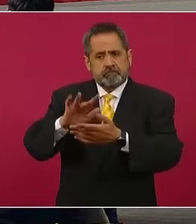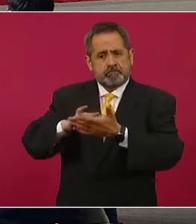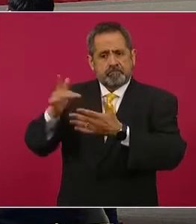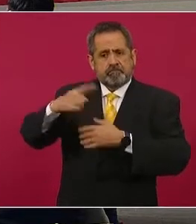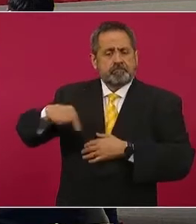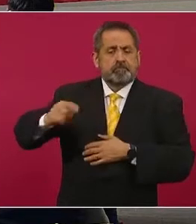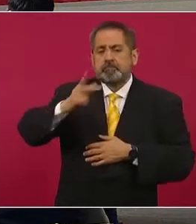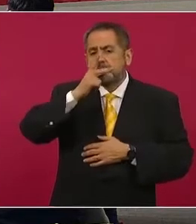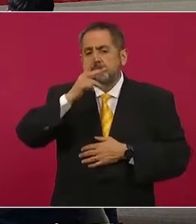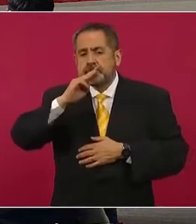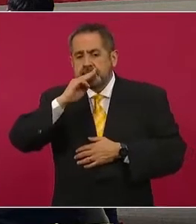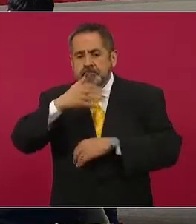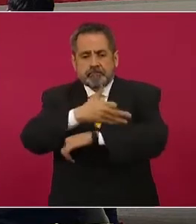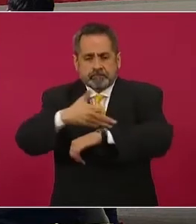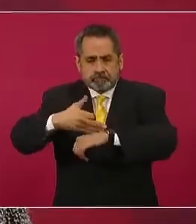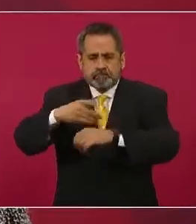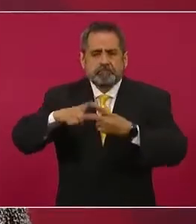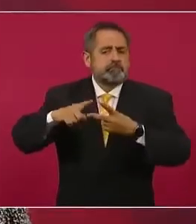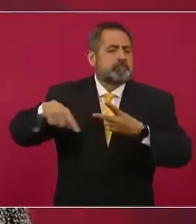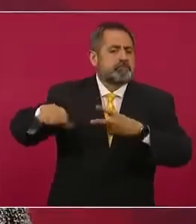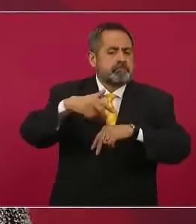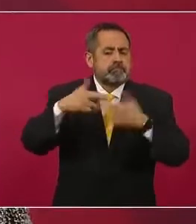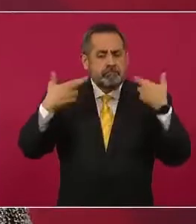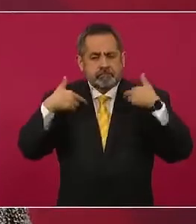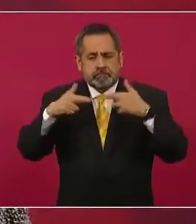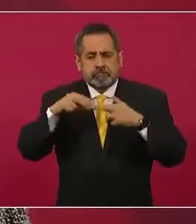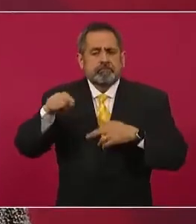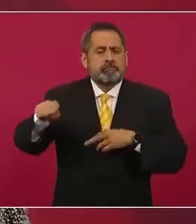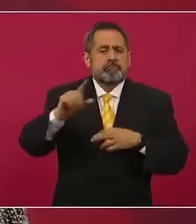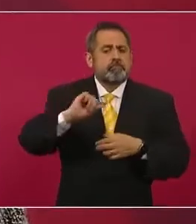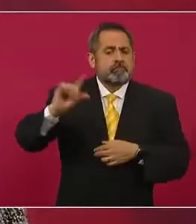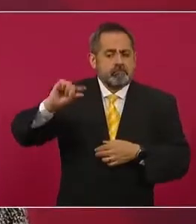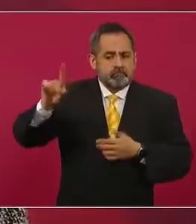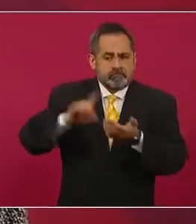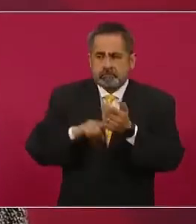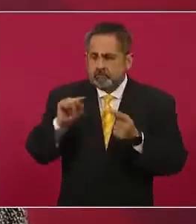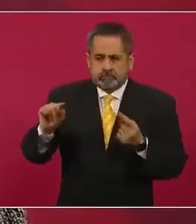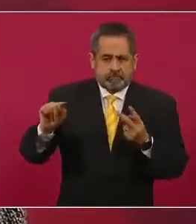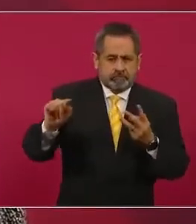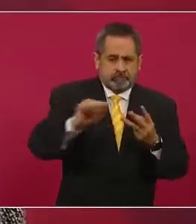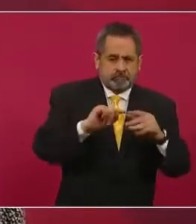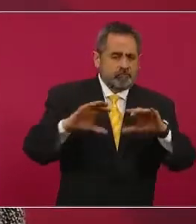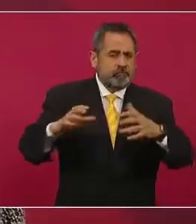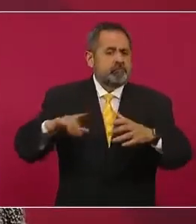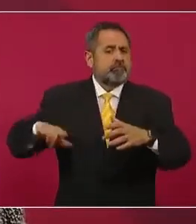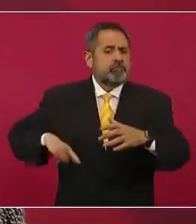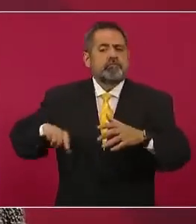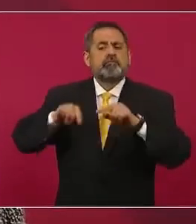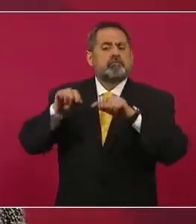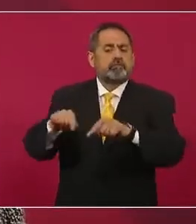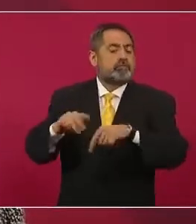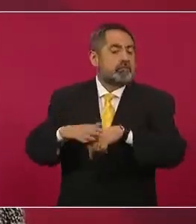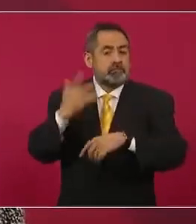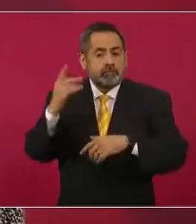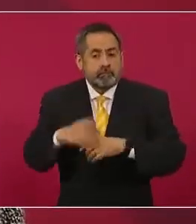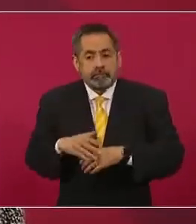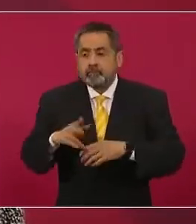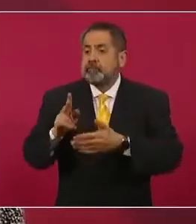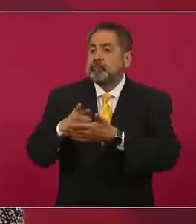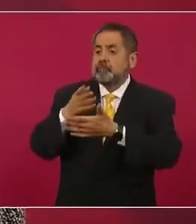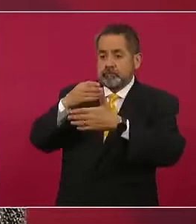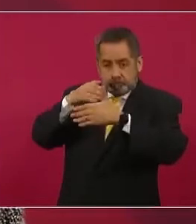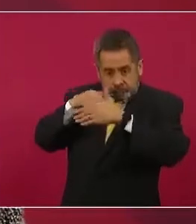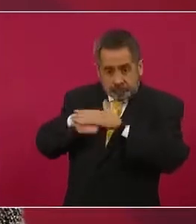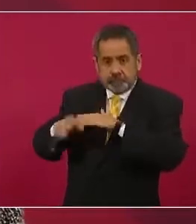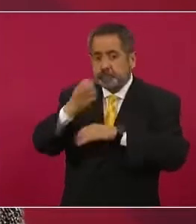los padres de familia, a los maestros, a las autoridades educativas y del gobierno, porque este regreso a clases